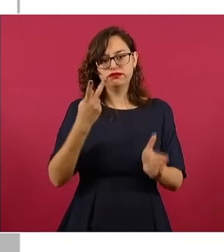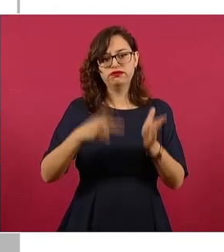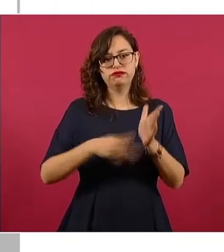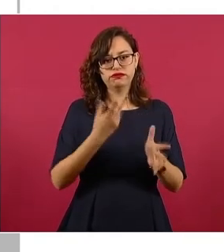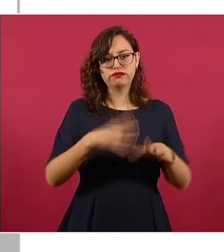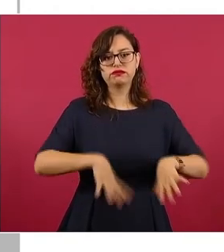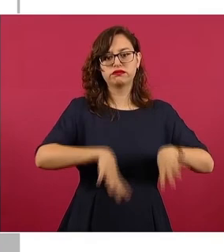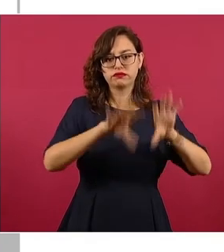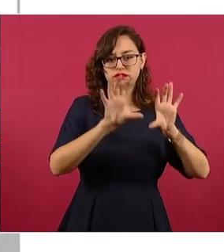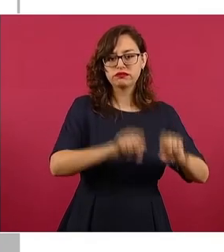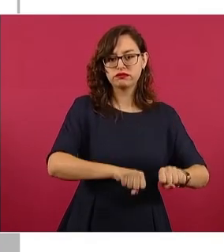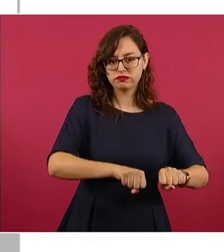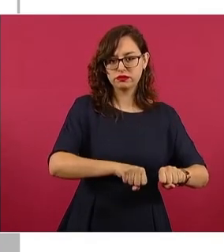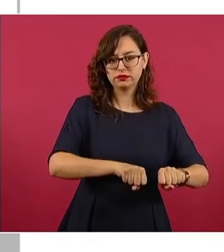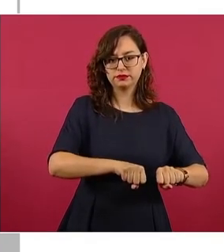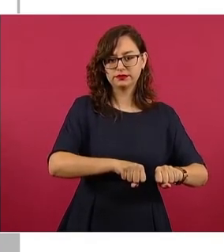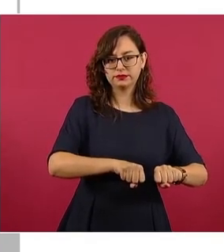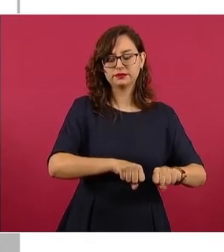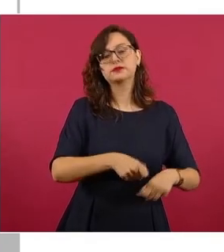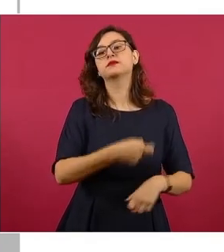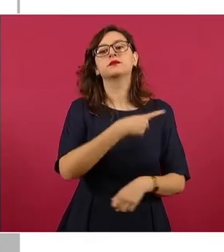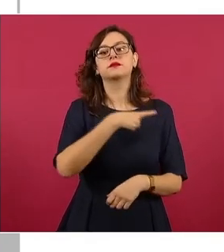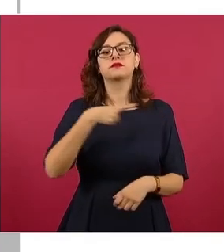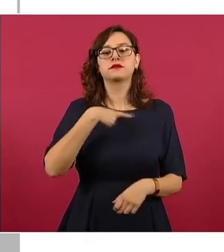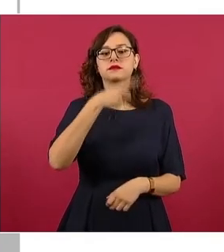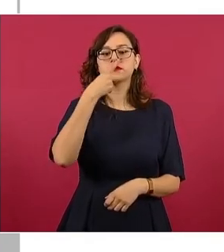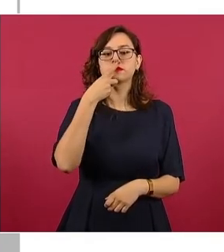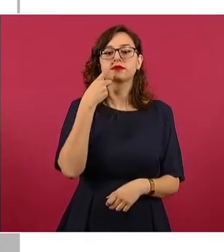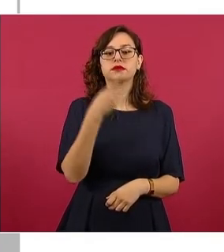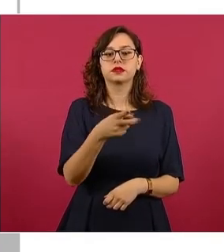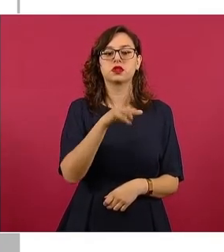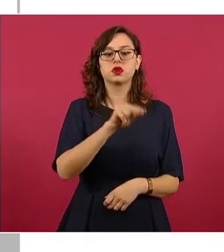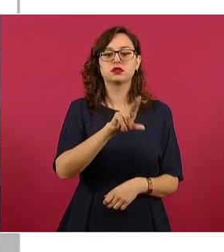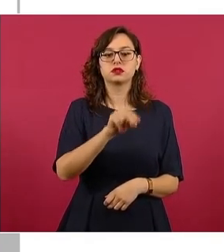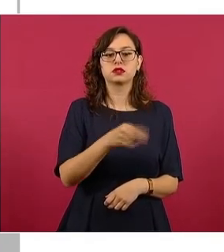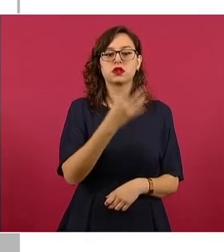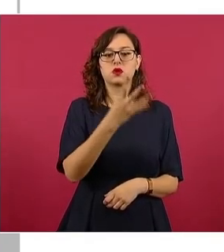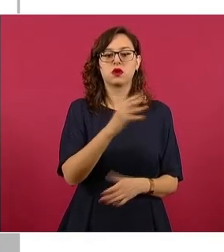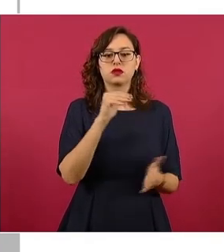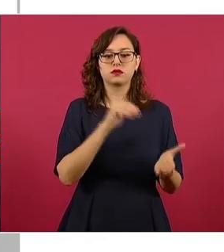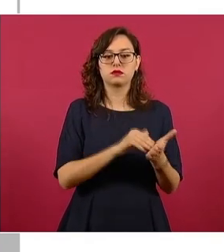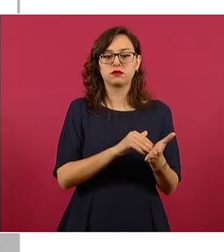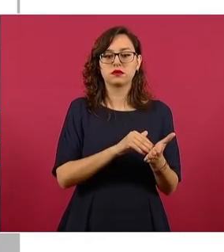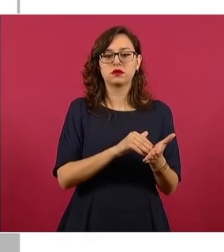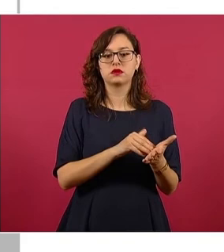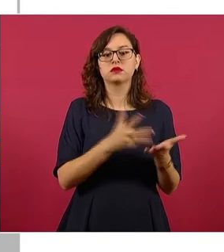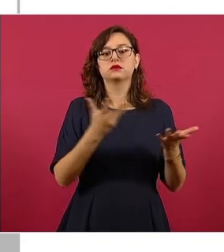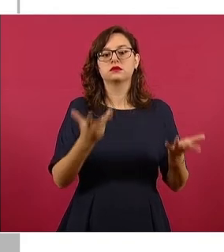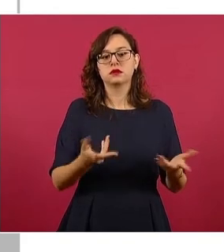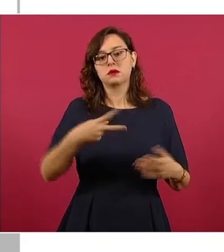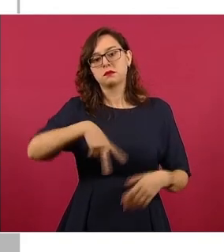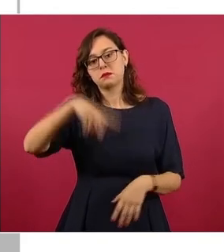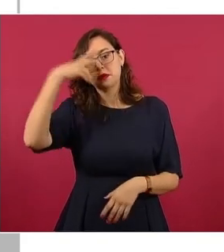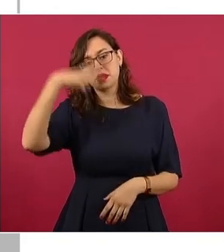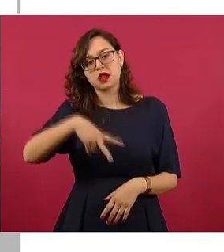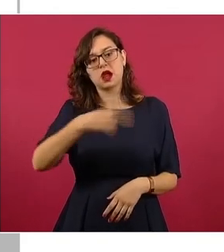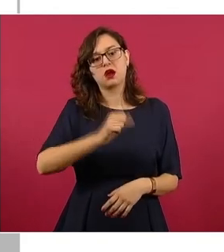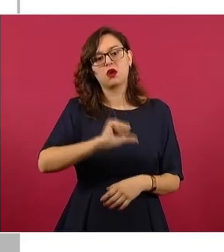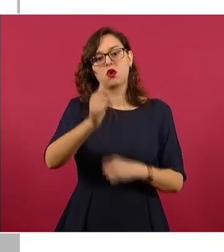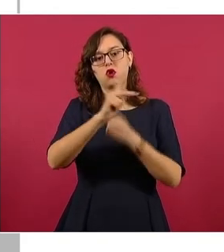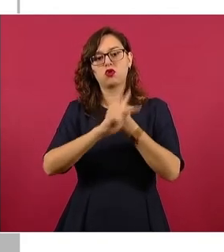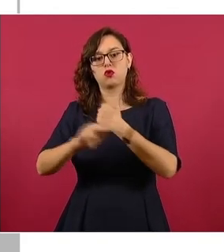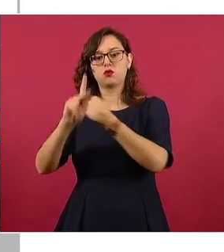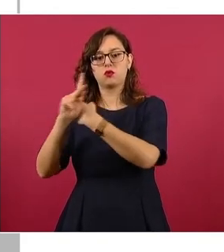Explicarles que esas 84 mil cuatro, si las dividimos entre mexicanos y extranjeros,